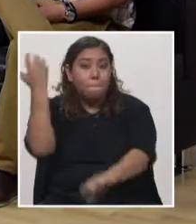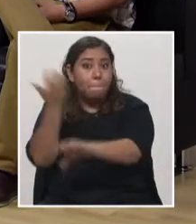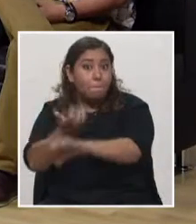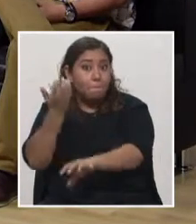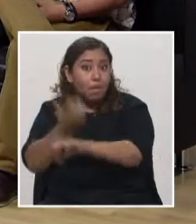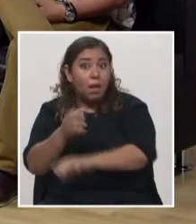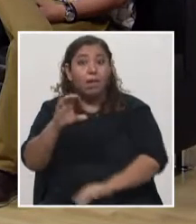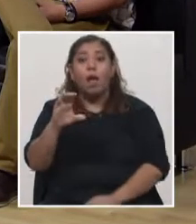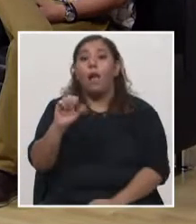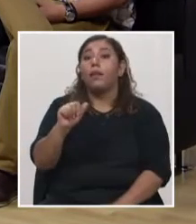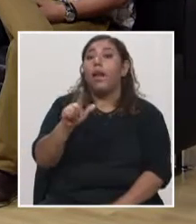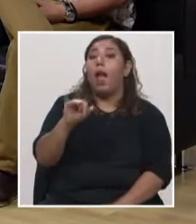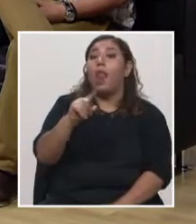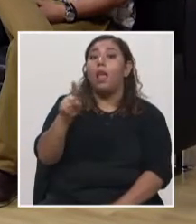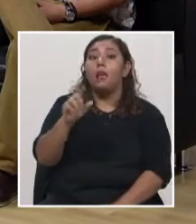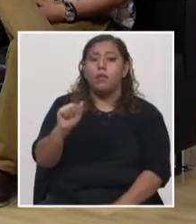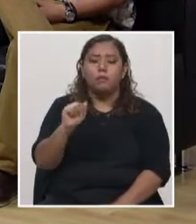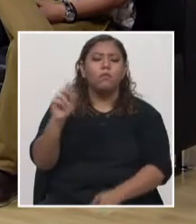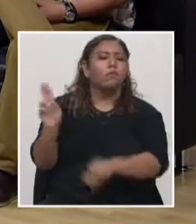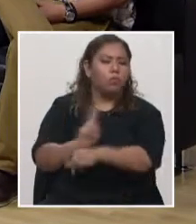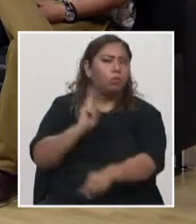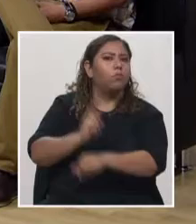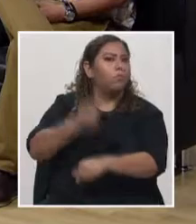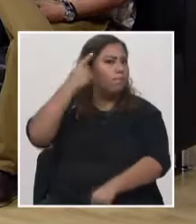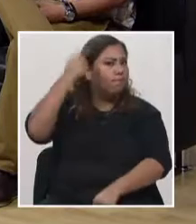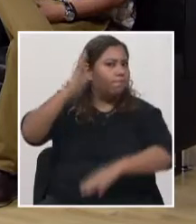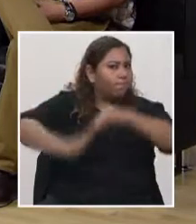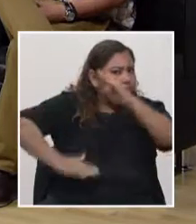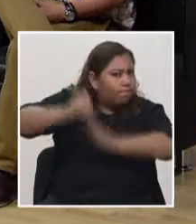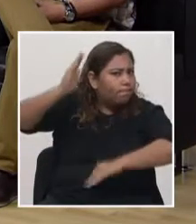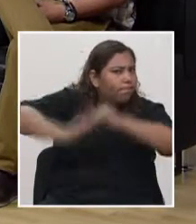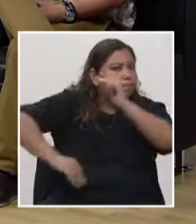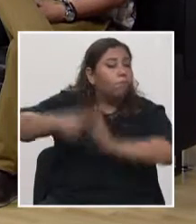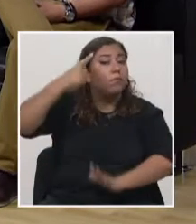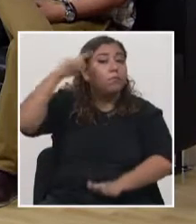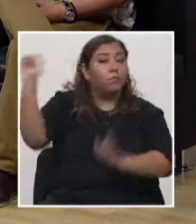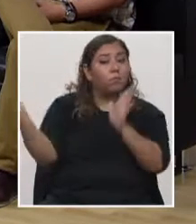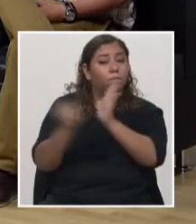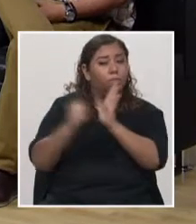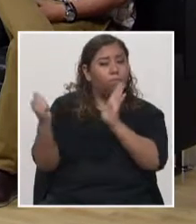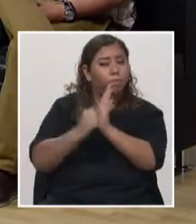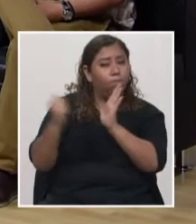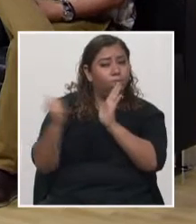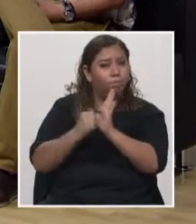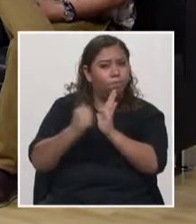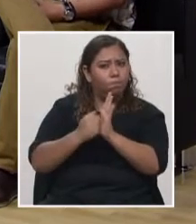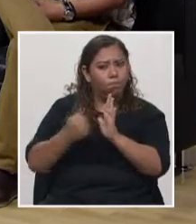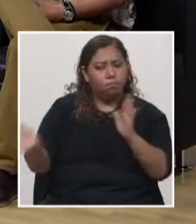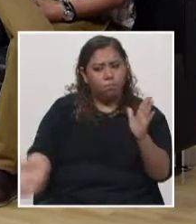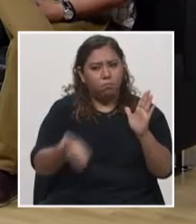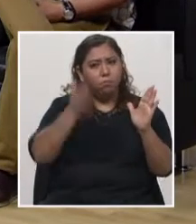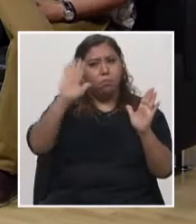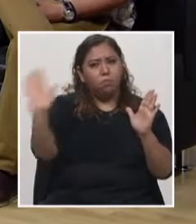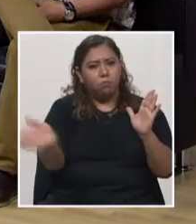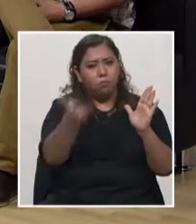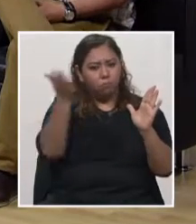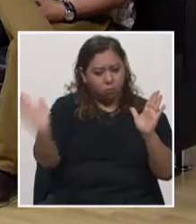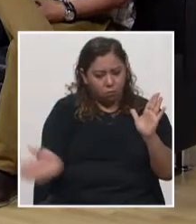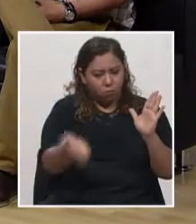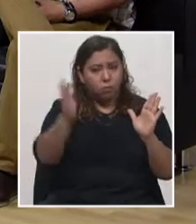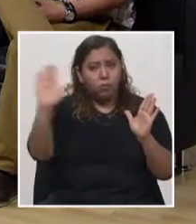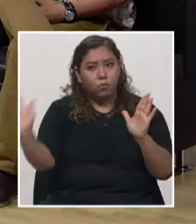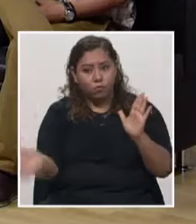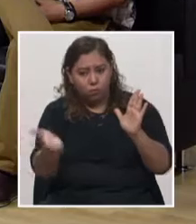minerales industriales que sirven para la construcción y para la elaboración de cemento, por ejemplo. Y en el tema metálico también tenemos importantes minerales